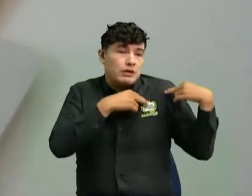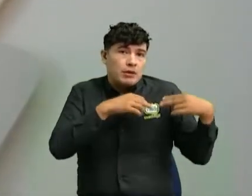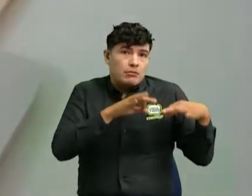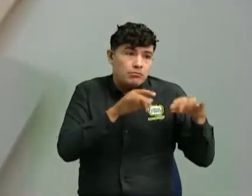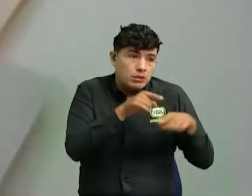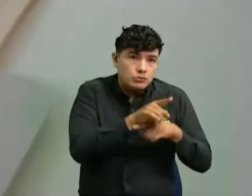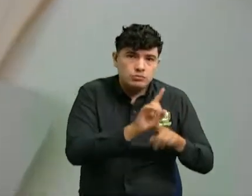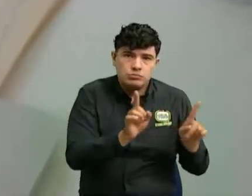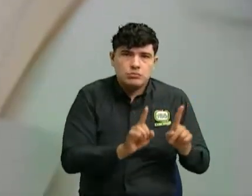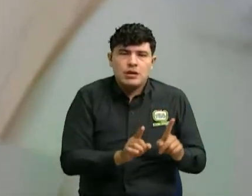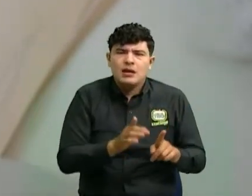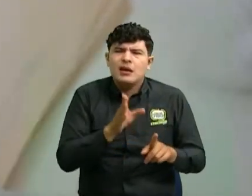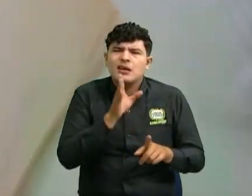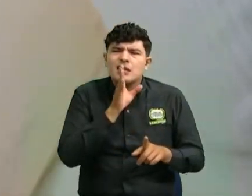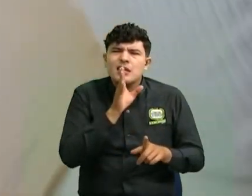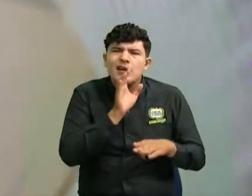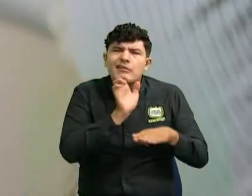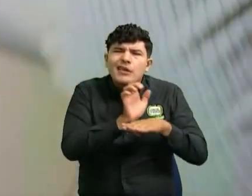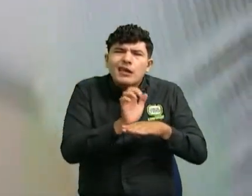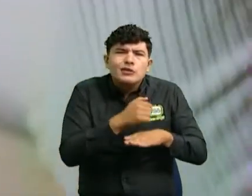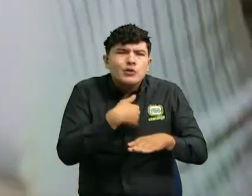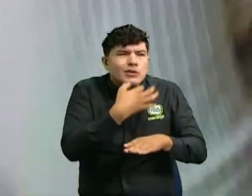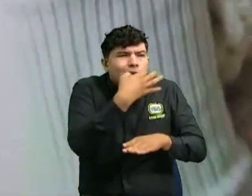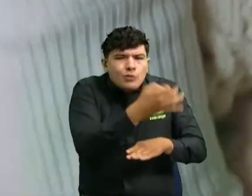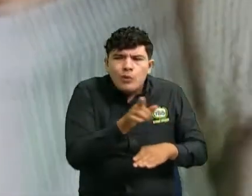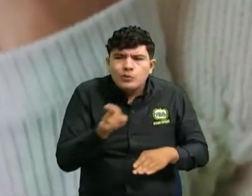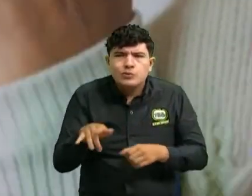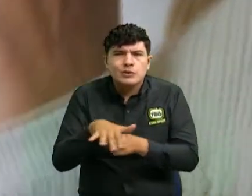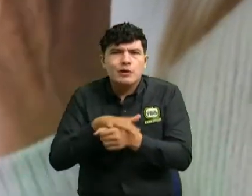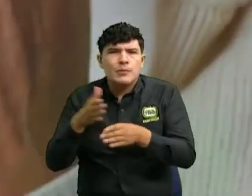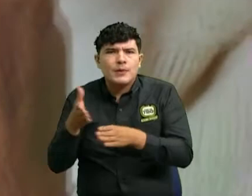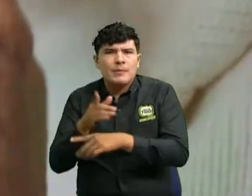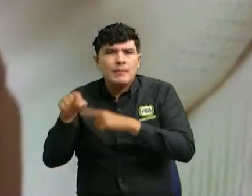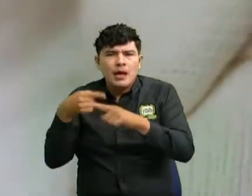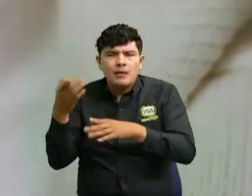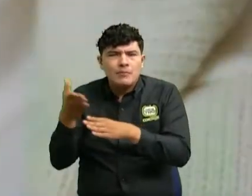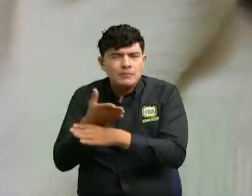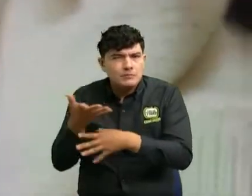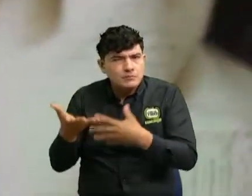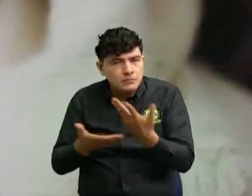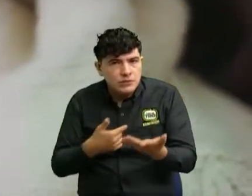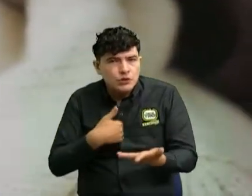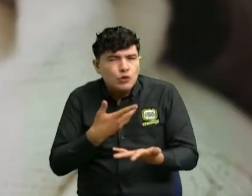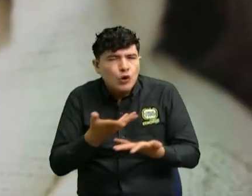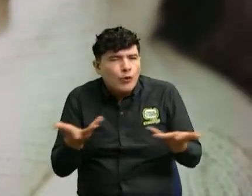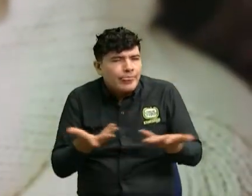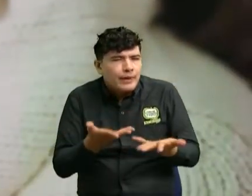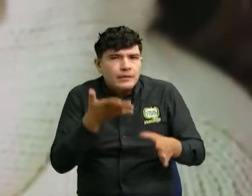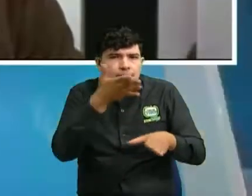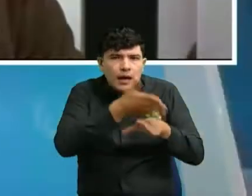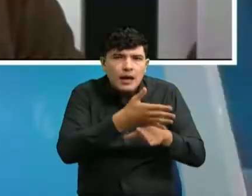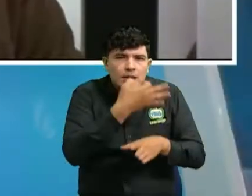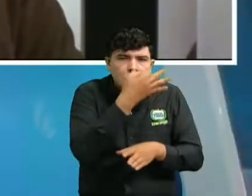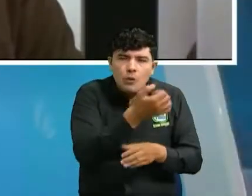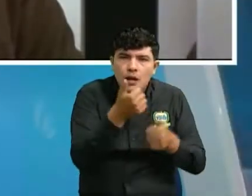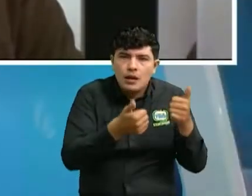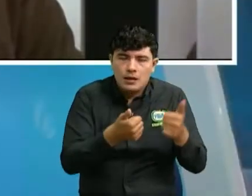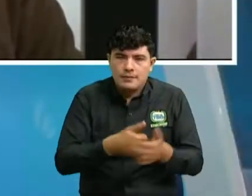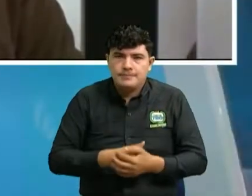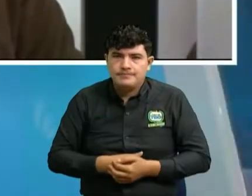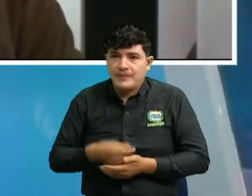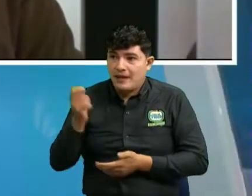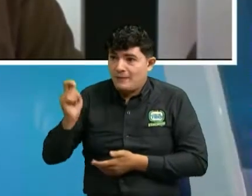entonces ante quién puedo colocar la denuncia abogado Edgar qué le podemos decir a nuestro televidente a don Silverio que pues